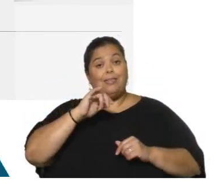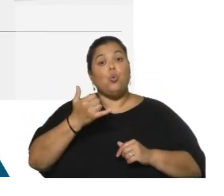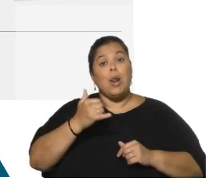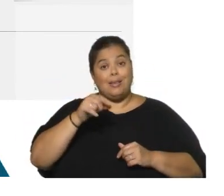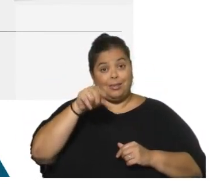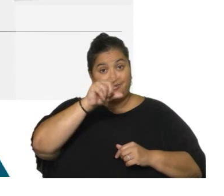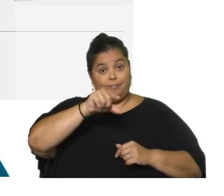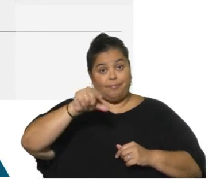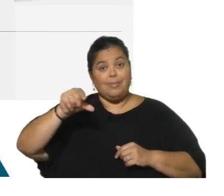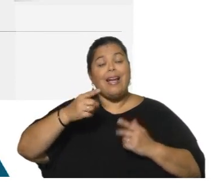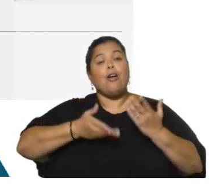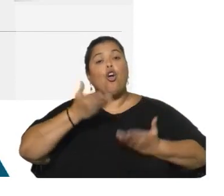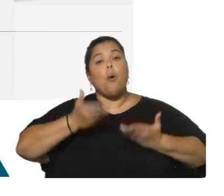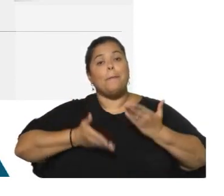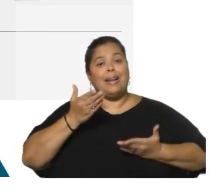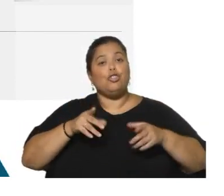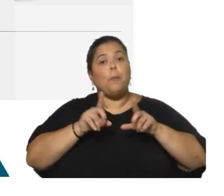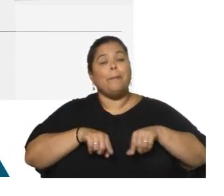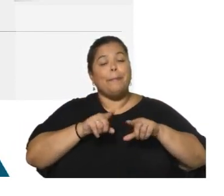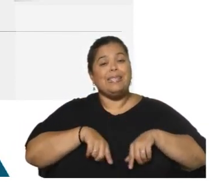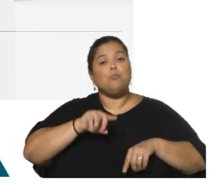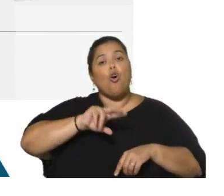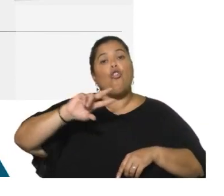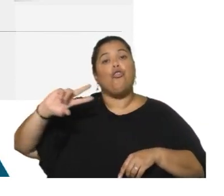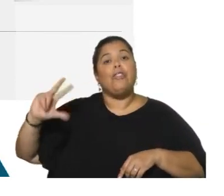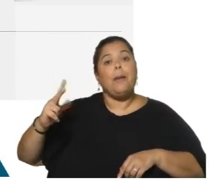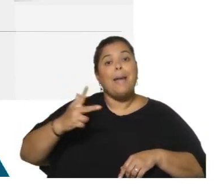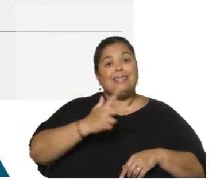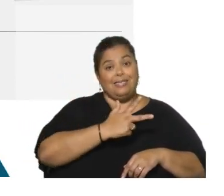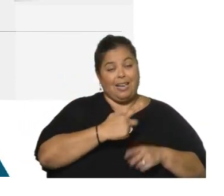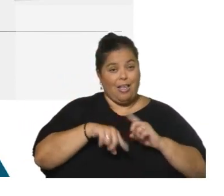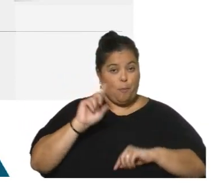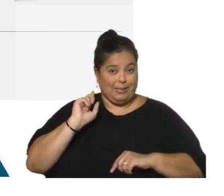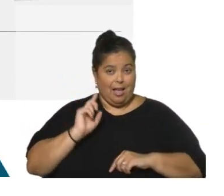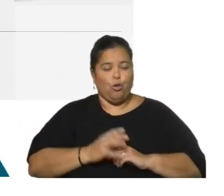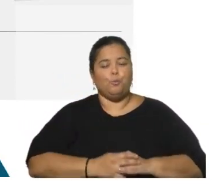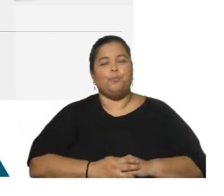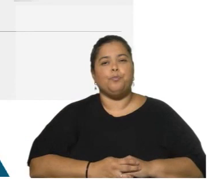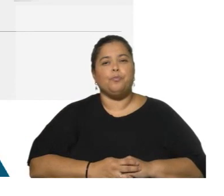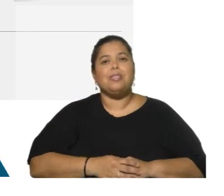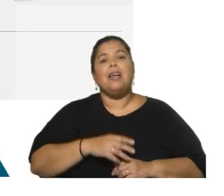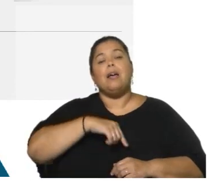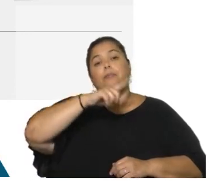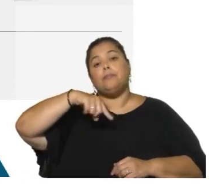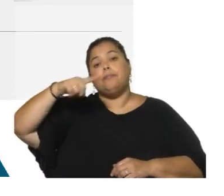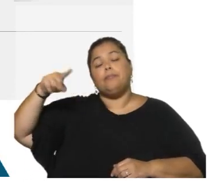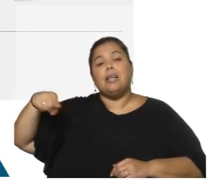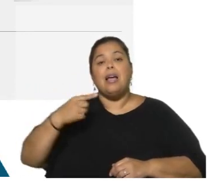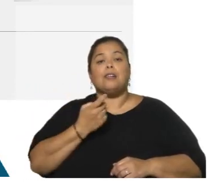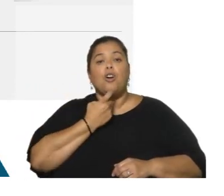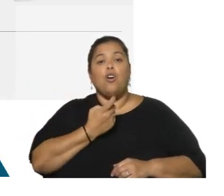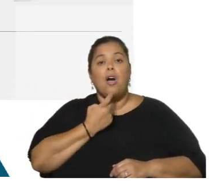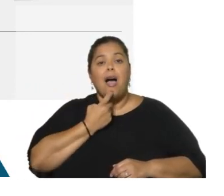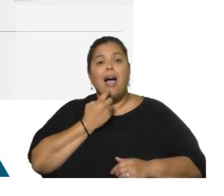comparación con el mismo trimestre del año anterior de cada trimestre de la economía. La línea roja, la comparación frente al trimestre